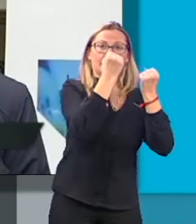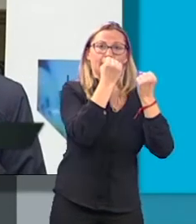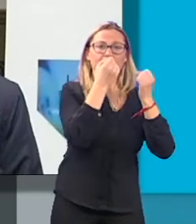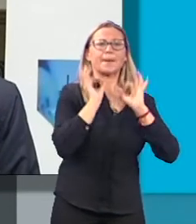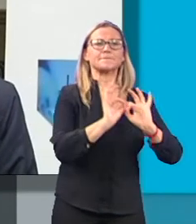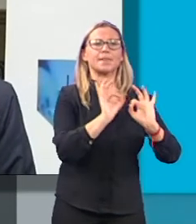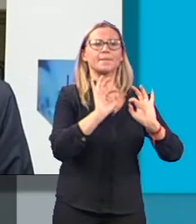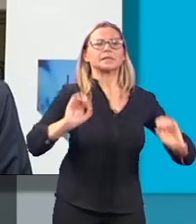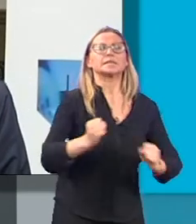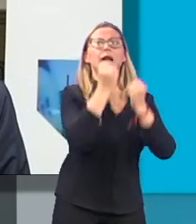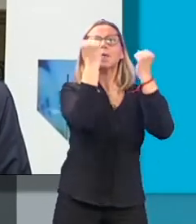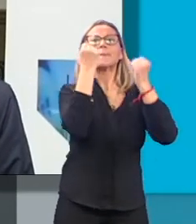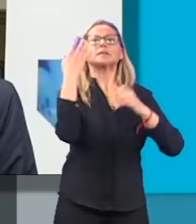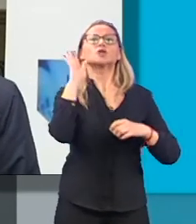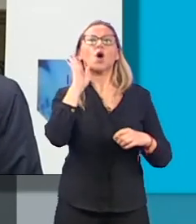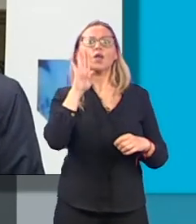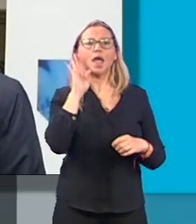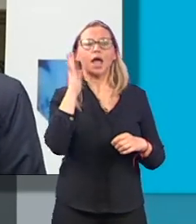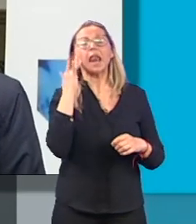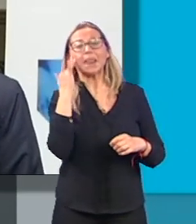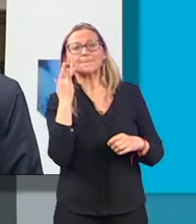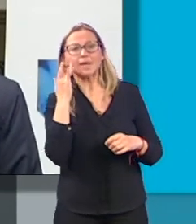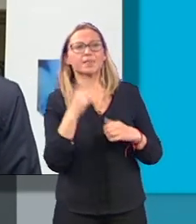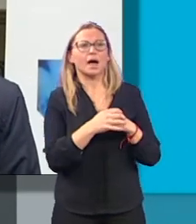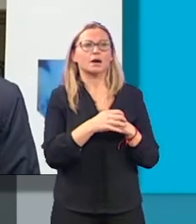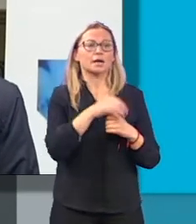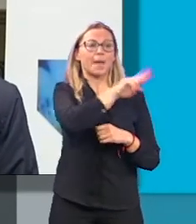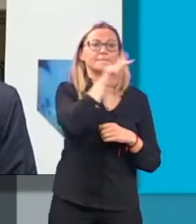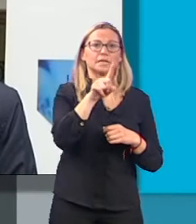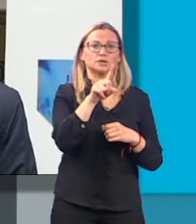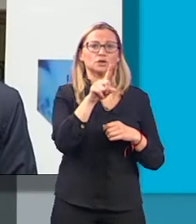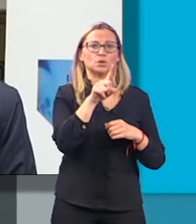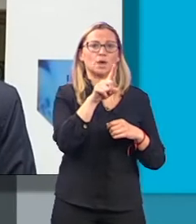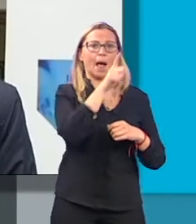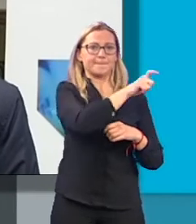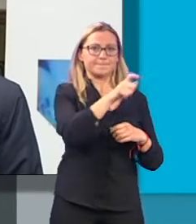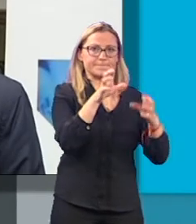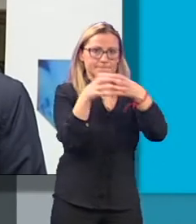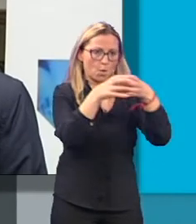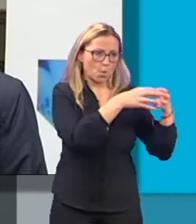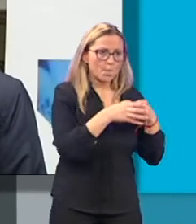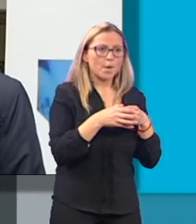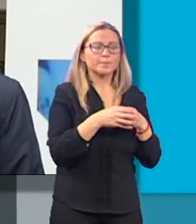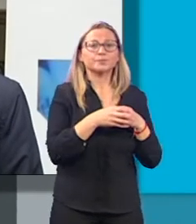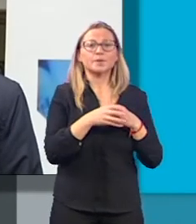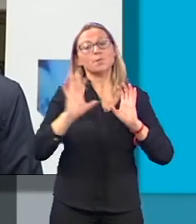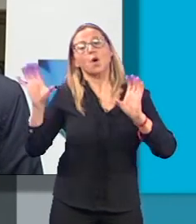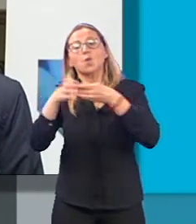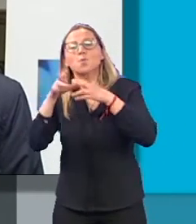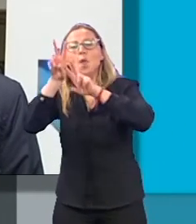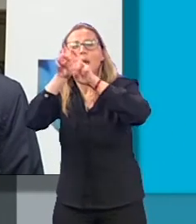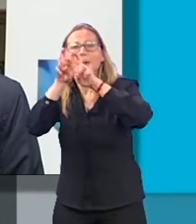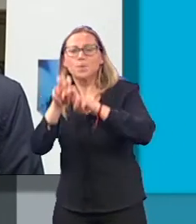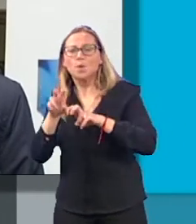especialidad de salvamento y desescombro, que está compuesto por 21 efectivos en Granada y por el grupo de búsqueda